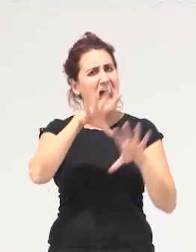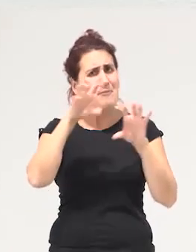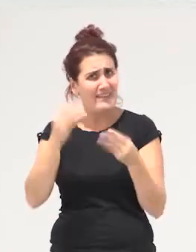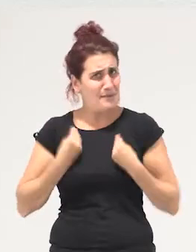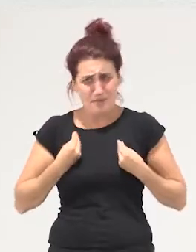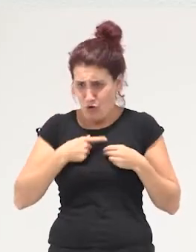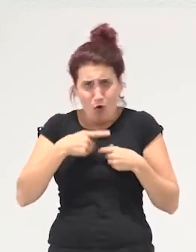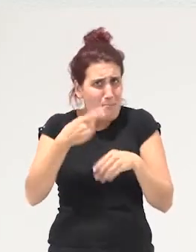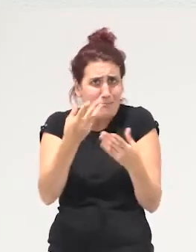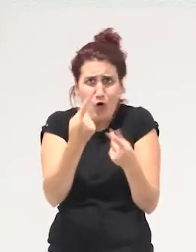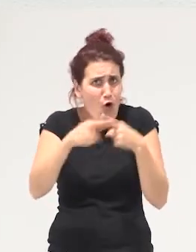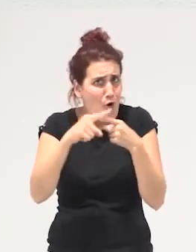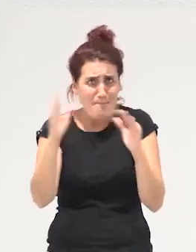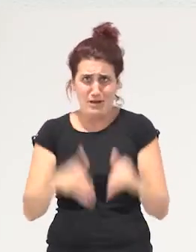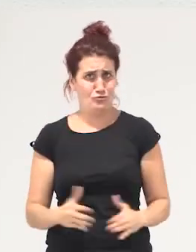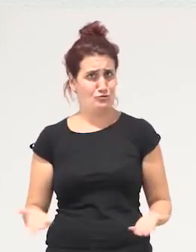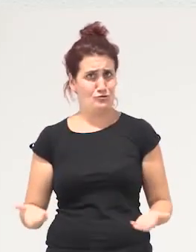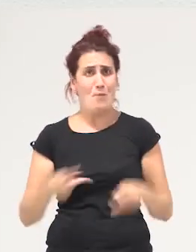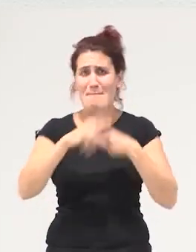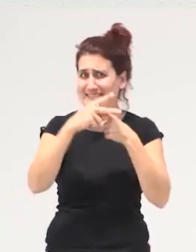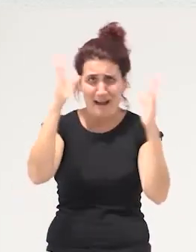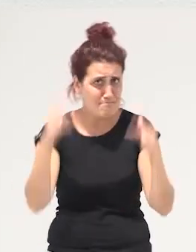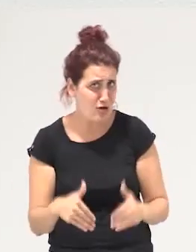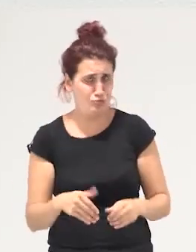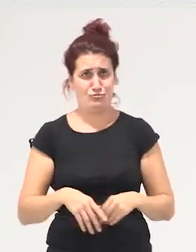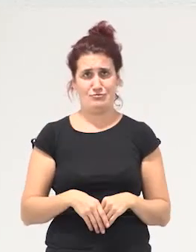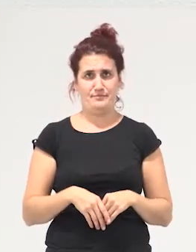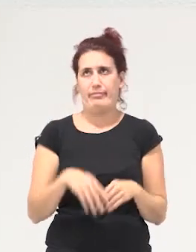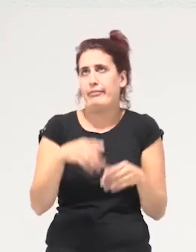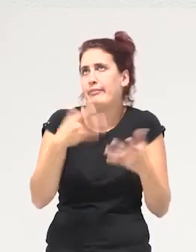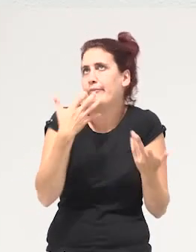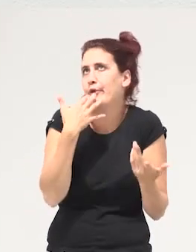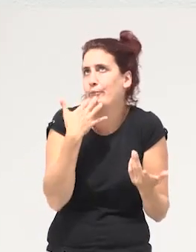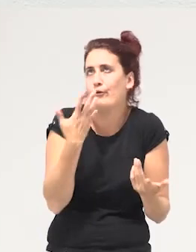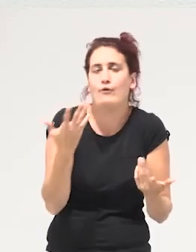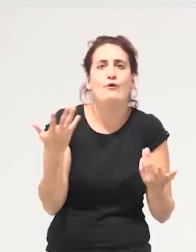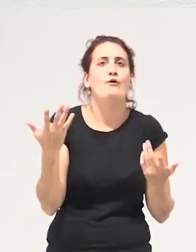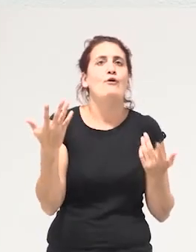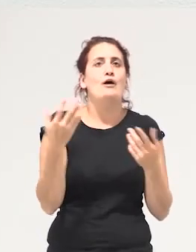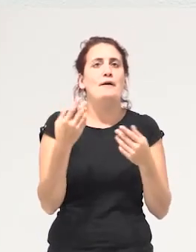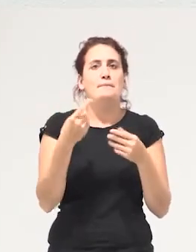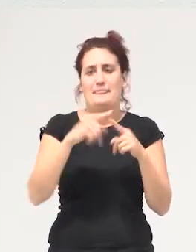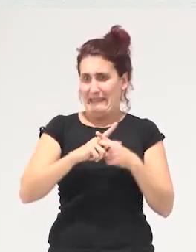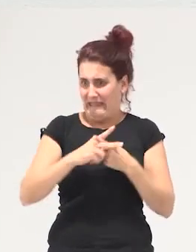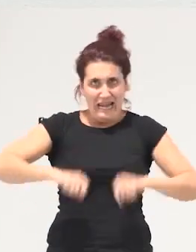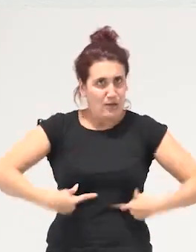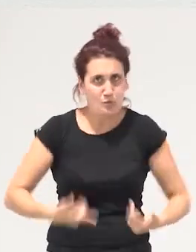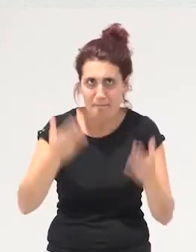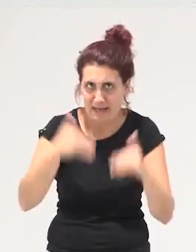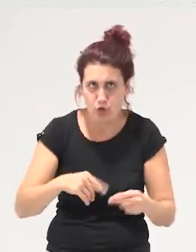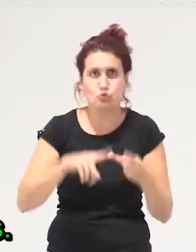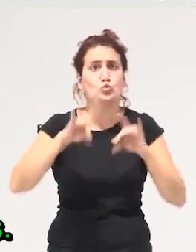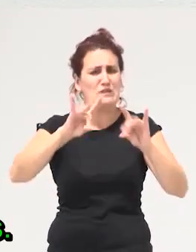con menos con menos materia con menos materiales o sea desde con menos minerales con menos uso de